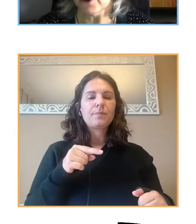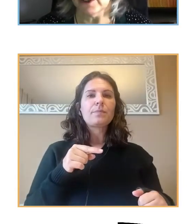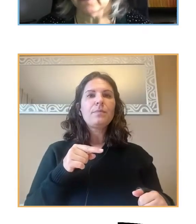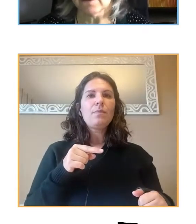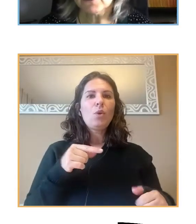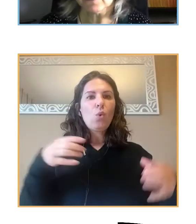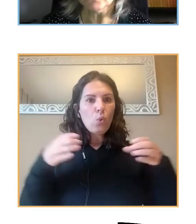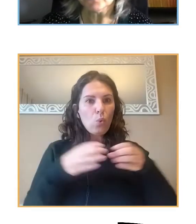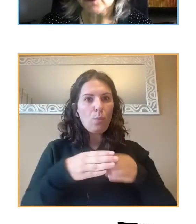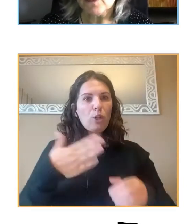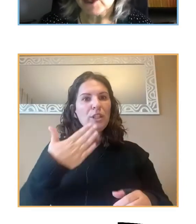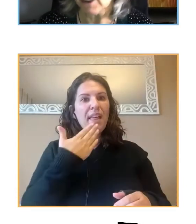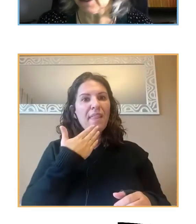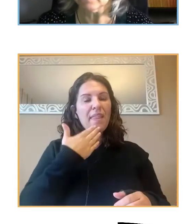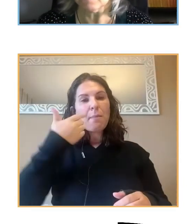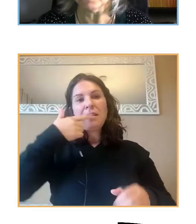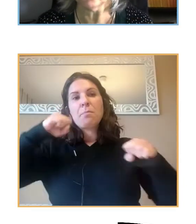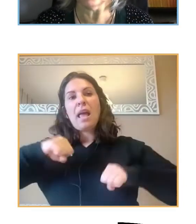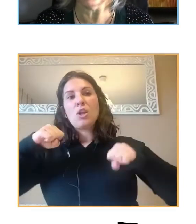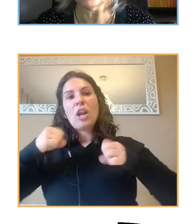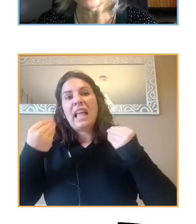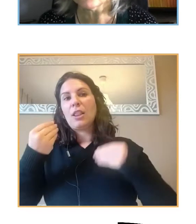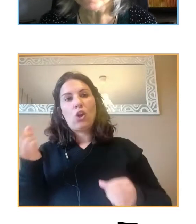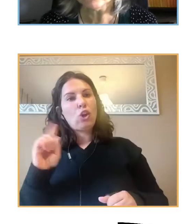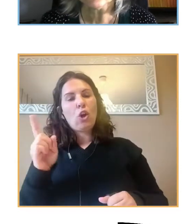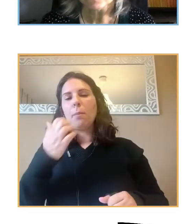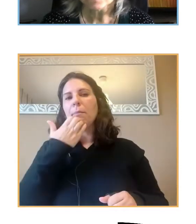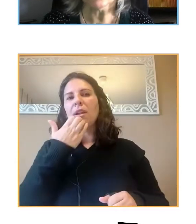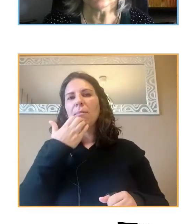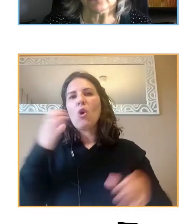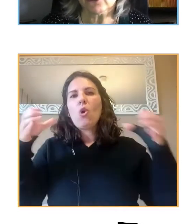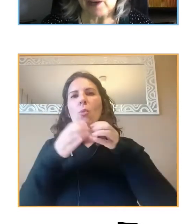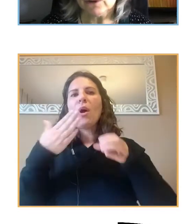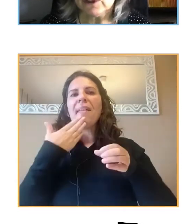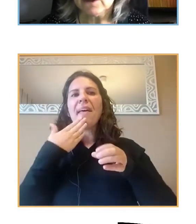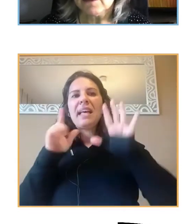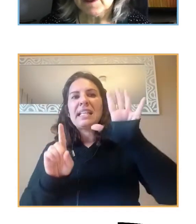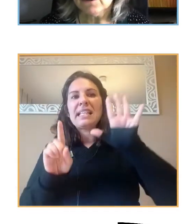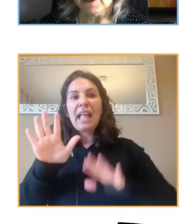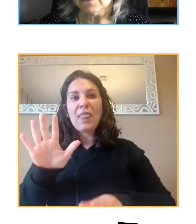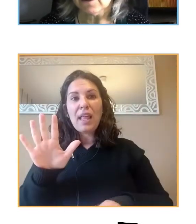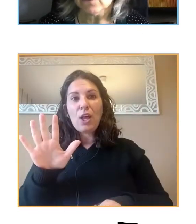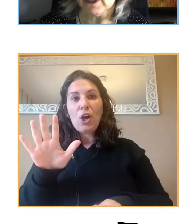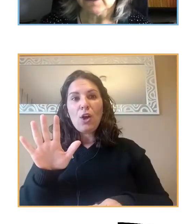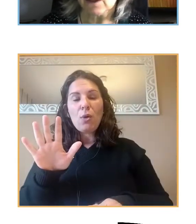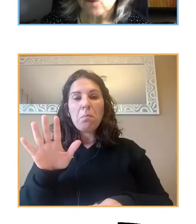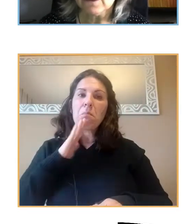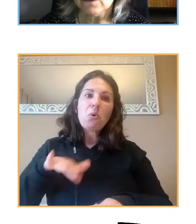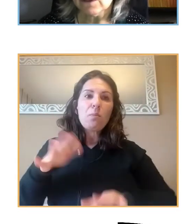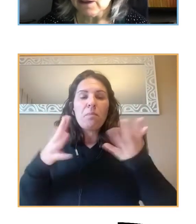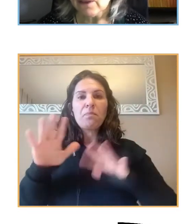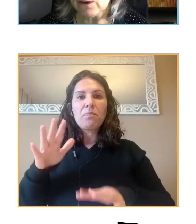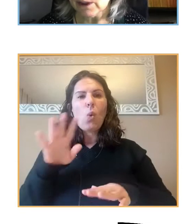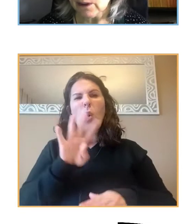mayores. Por ejemplo, en el grupo que alcanzaba los 65 años, pues esto estaba en un intervalo entre el 44